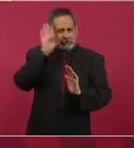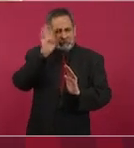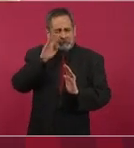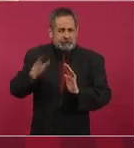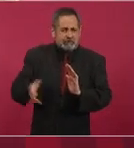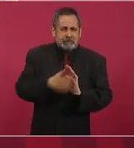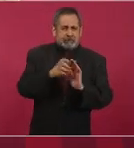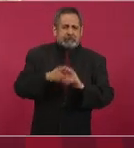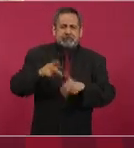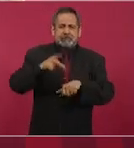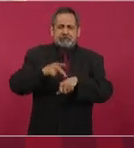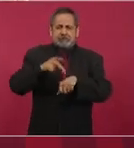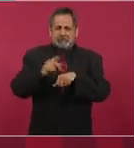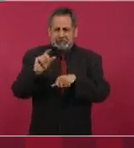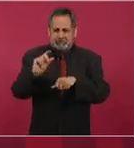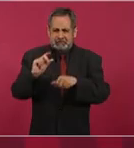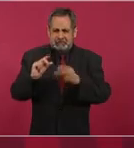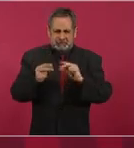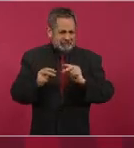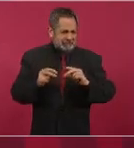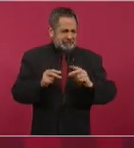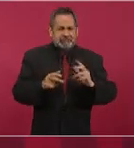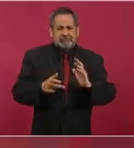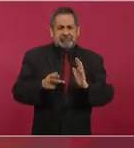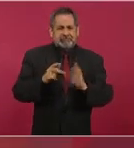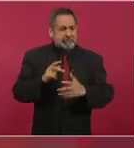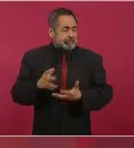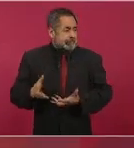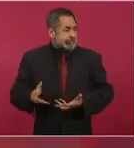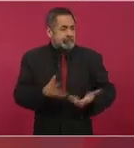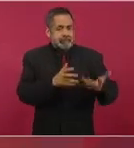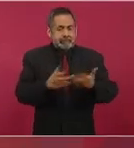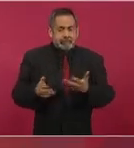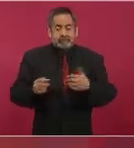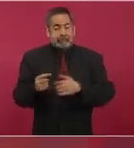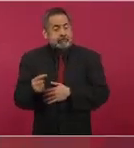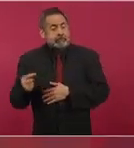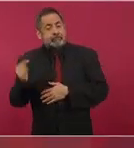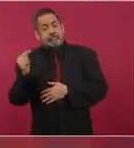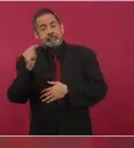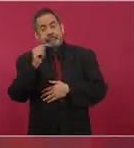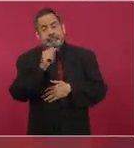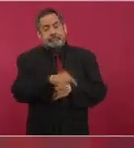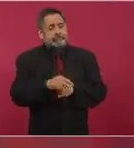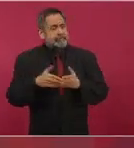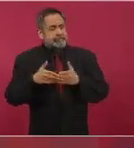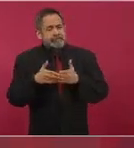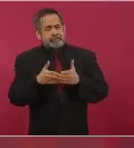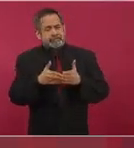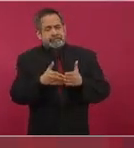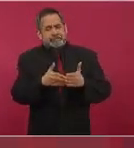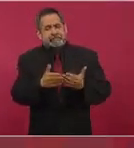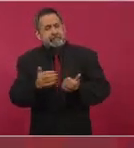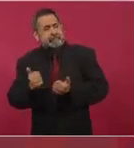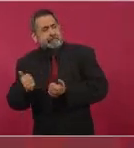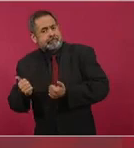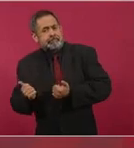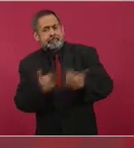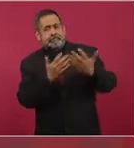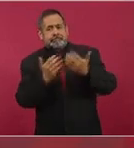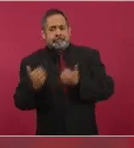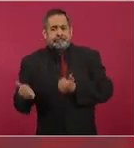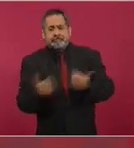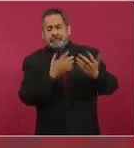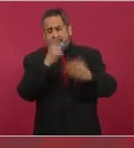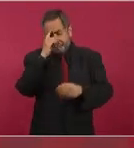grava que en barcos se llevaban a Estados